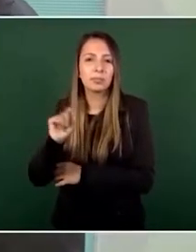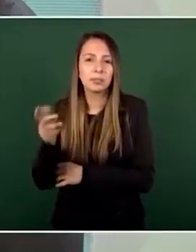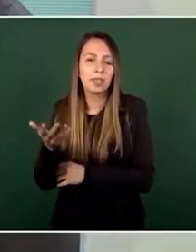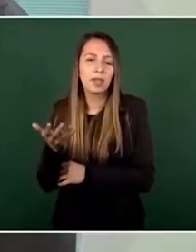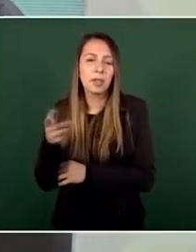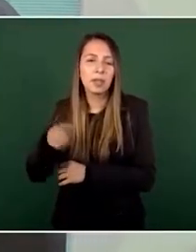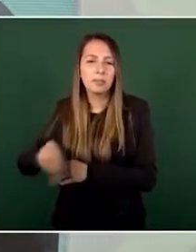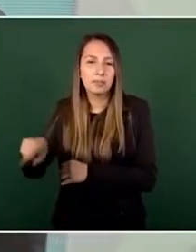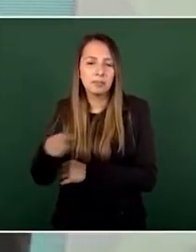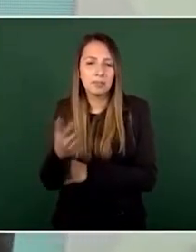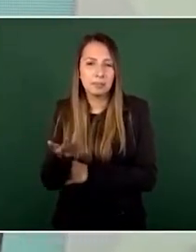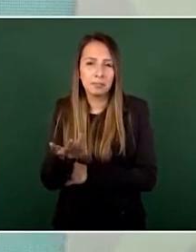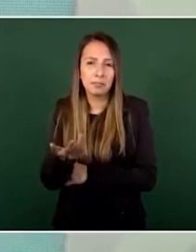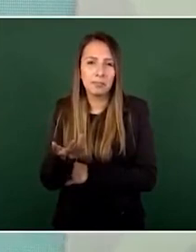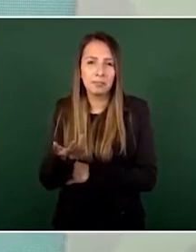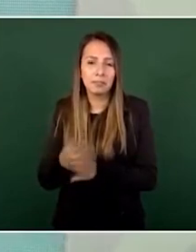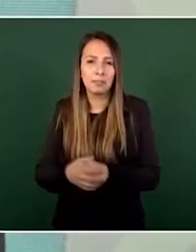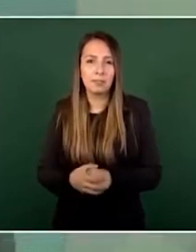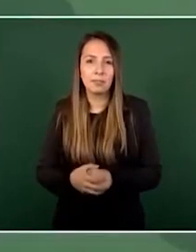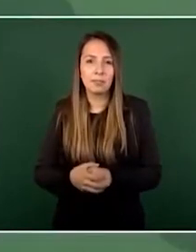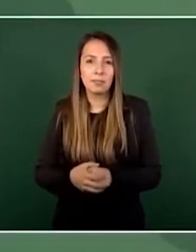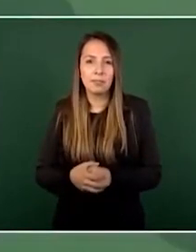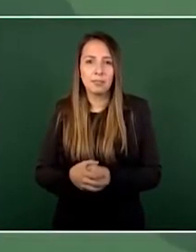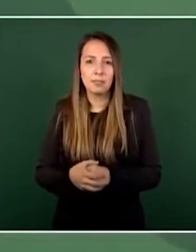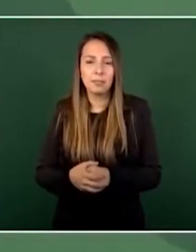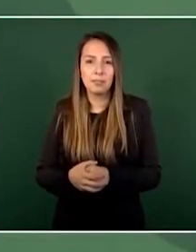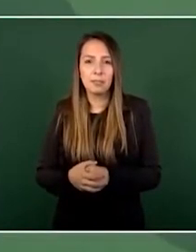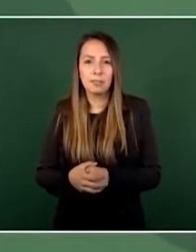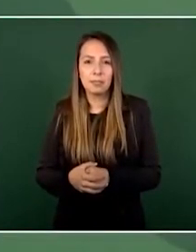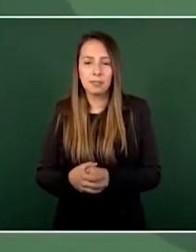entonces no dan